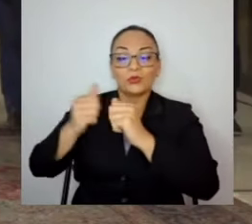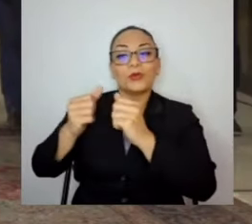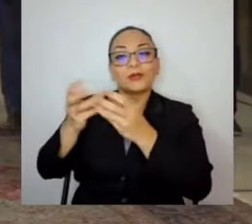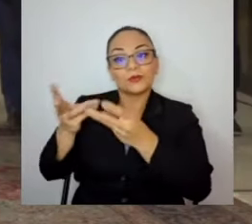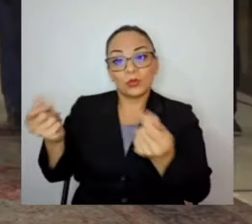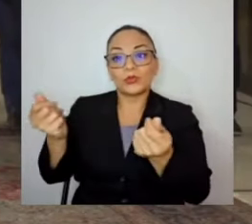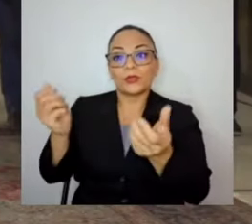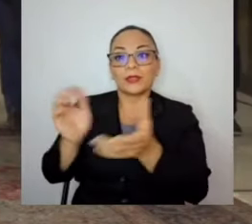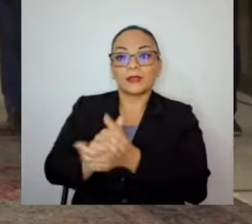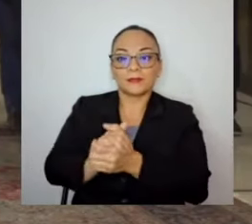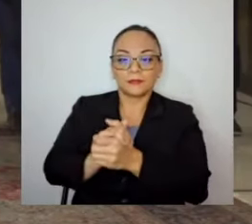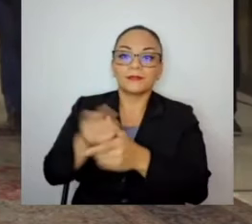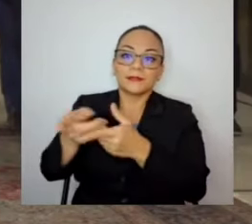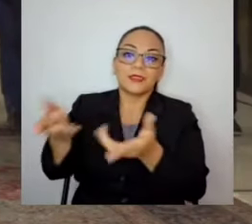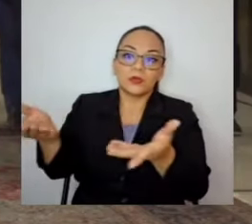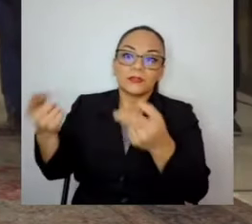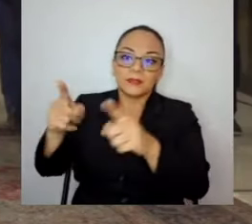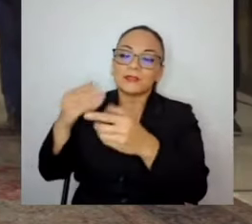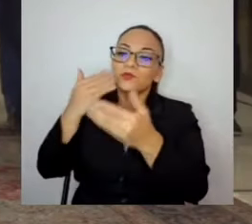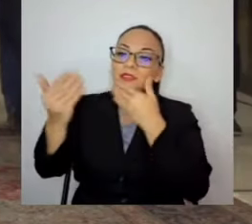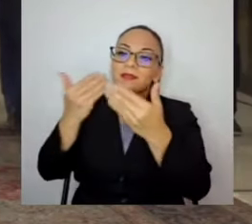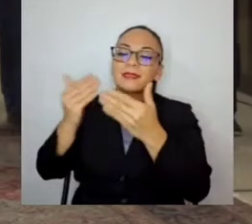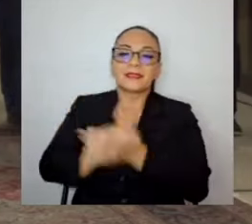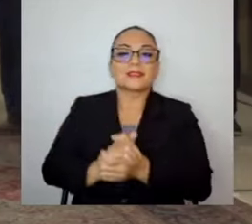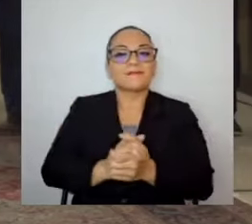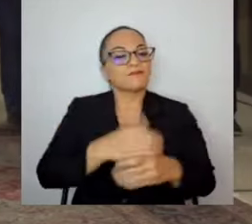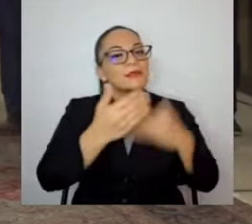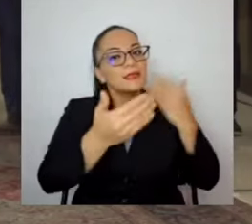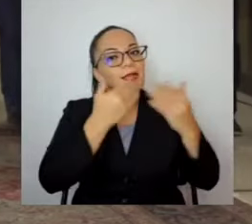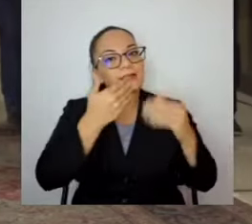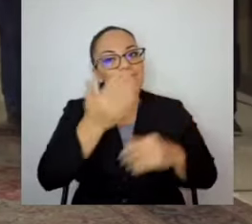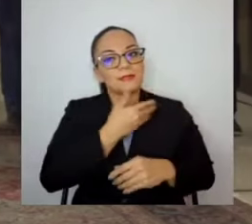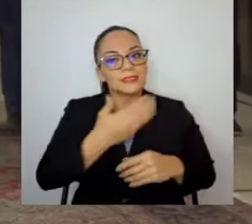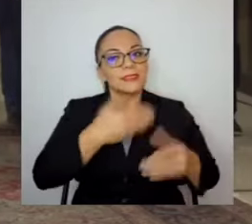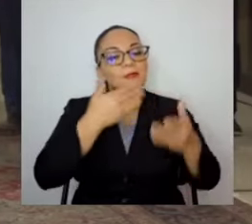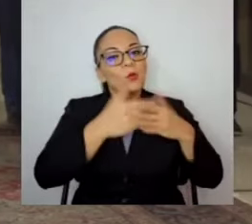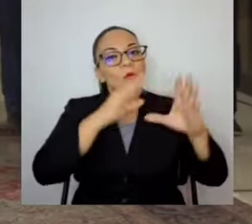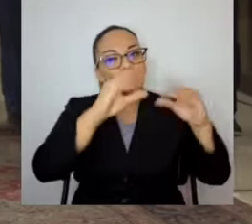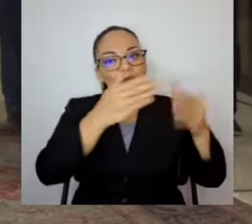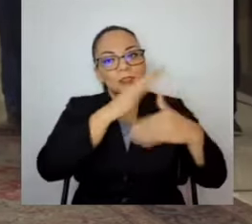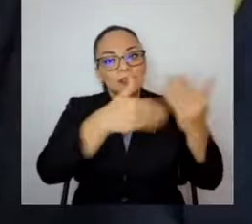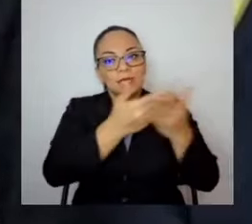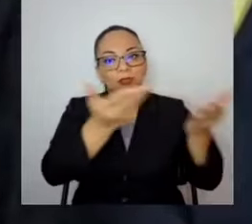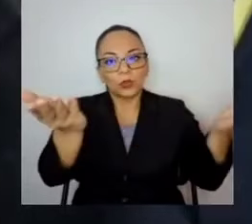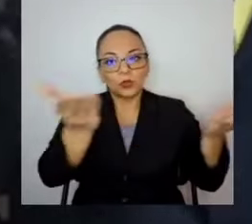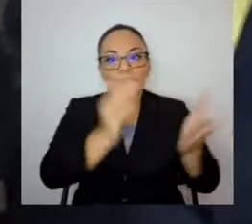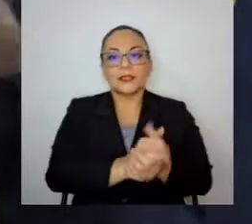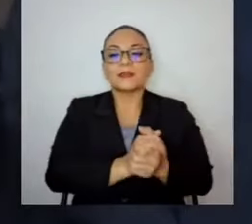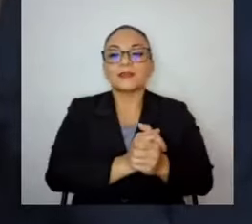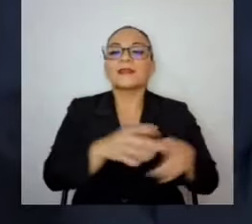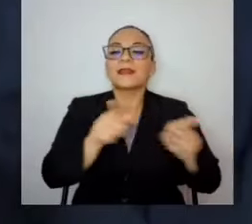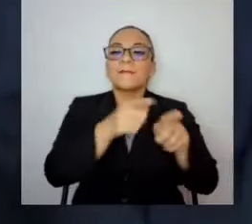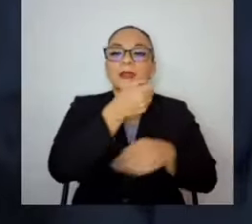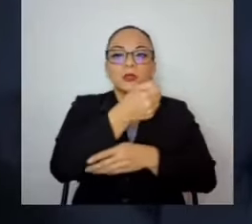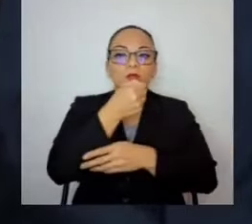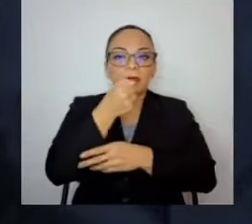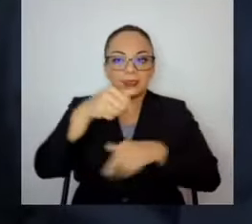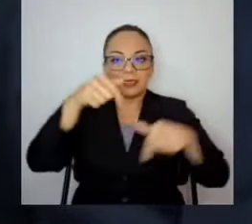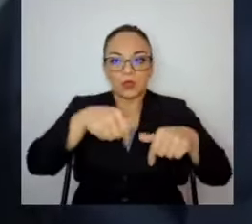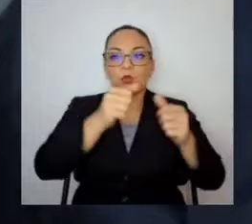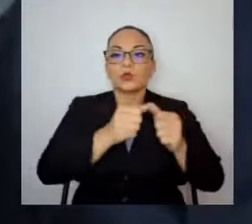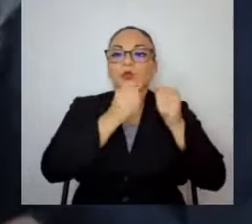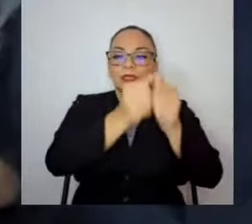estas cosas pasan, muchas gracias. Gracias Presidente, muy buenas noches a todas, a todos y a los medios de prensa que nos acompañan